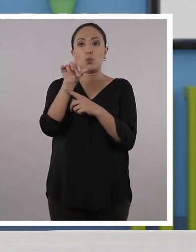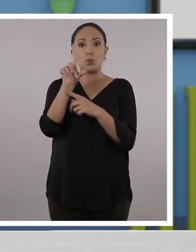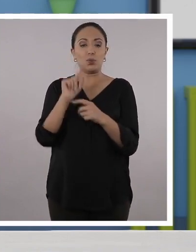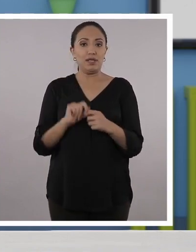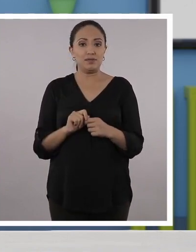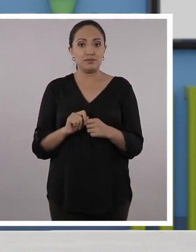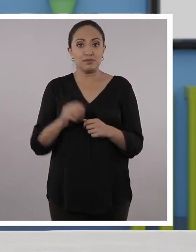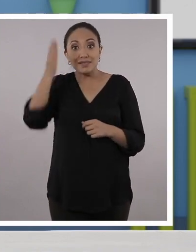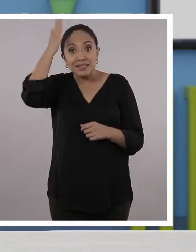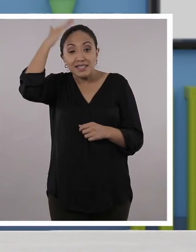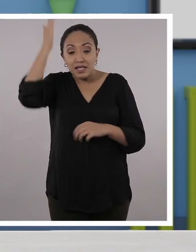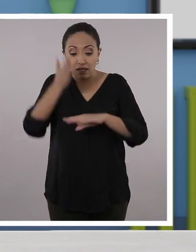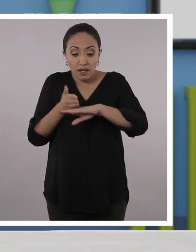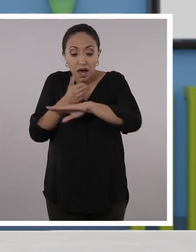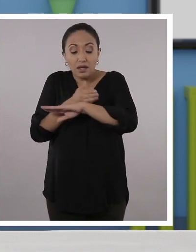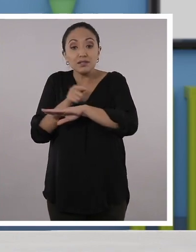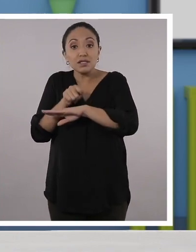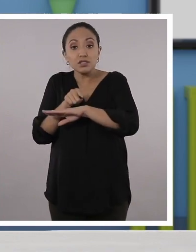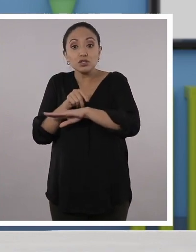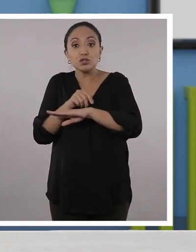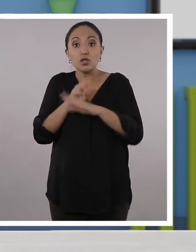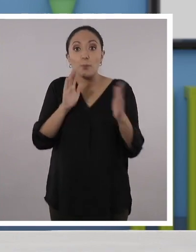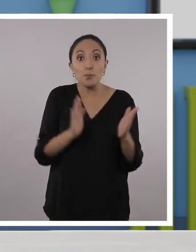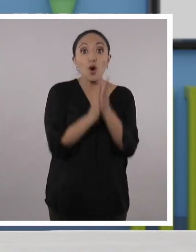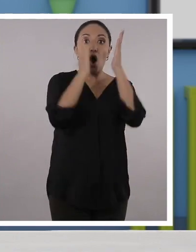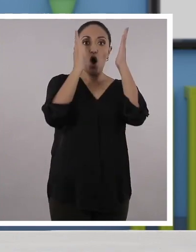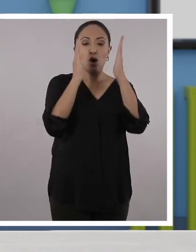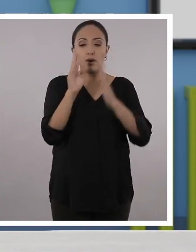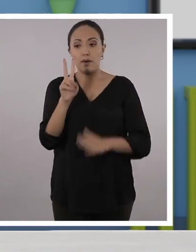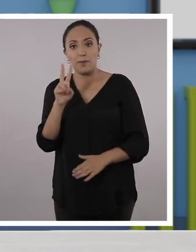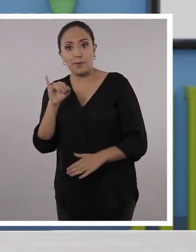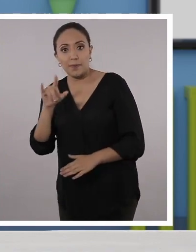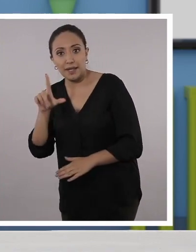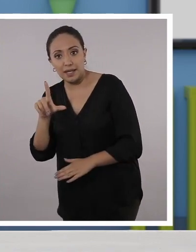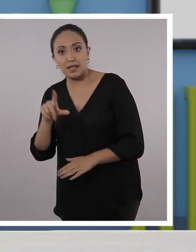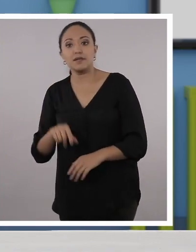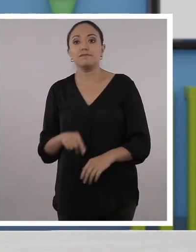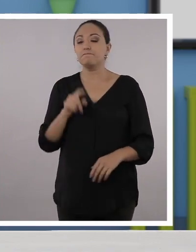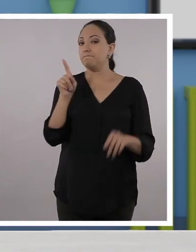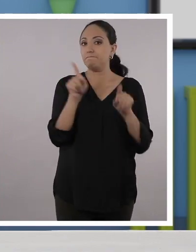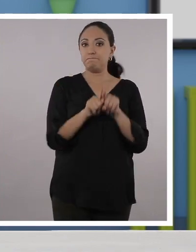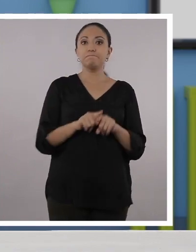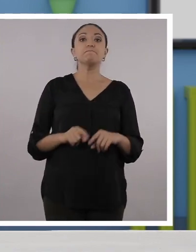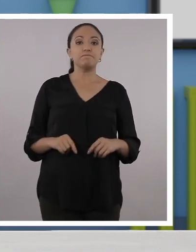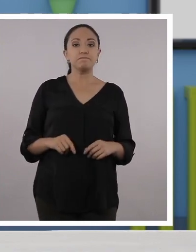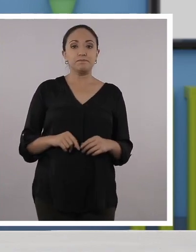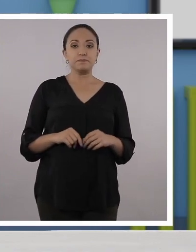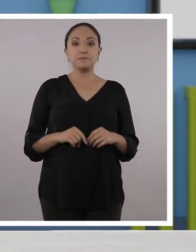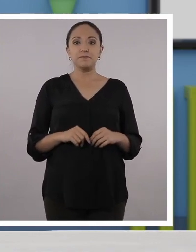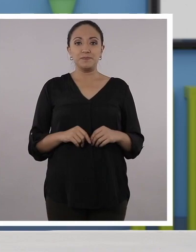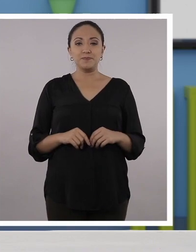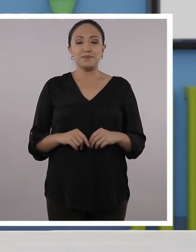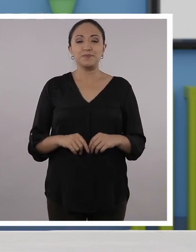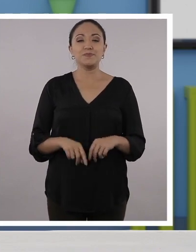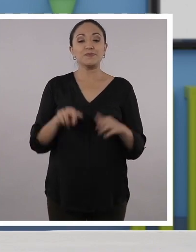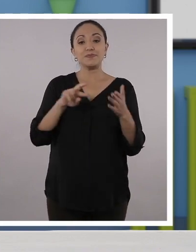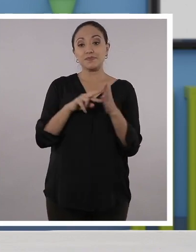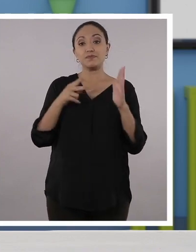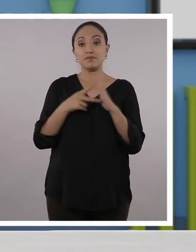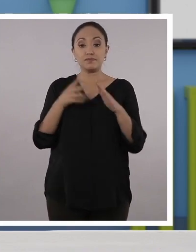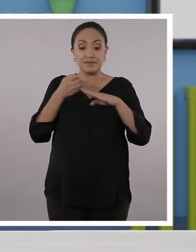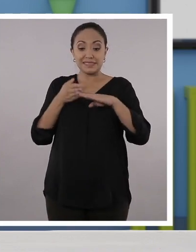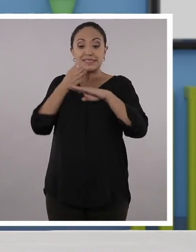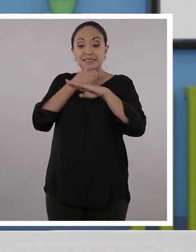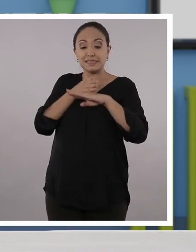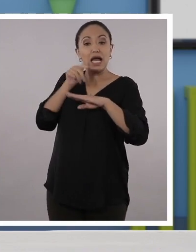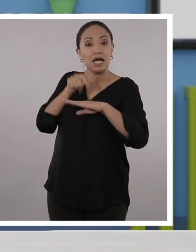Tilde en la penúltima sílaba. Móvil. Y se cumple lo mismo que en fácil. Es